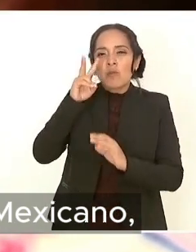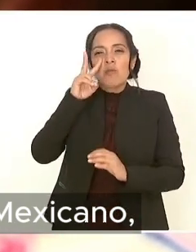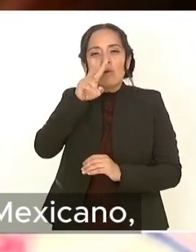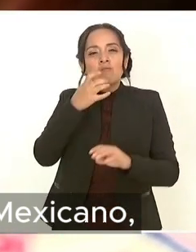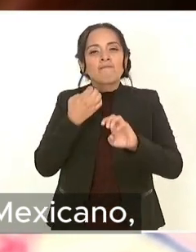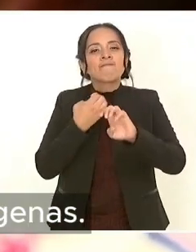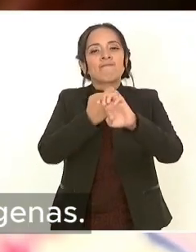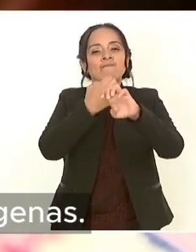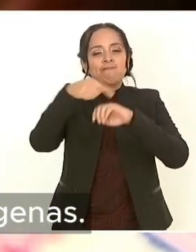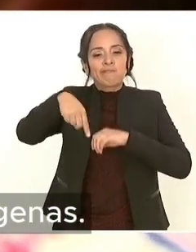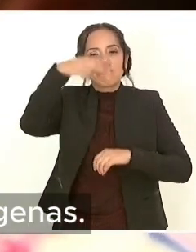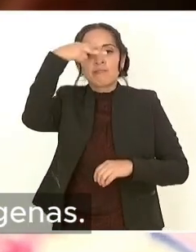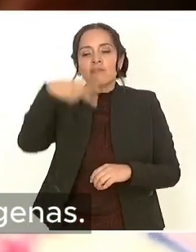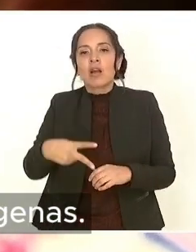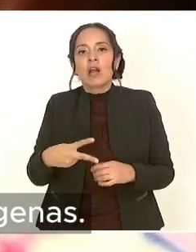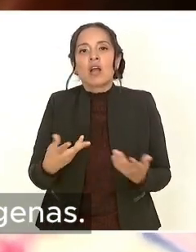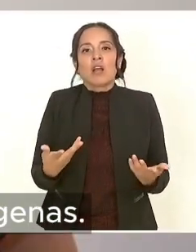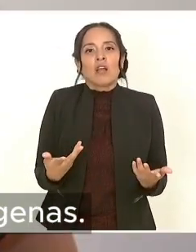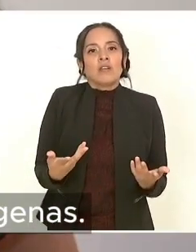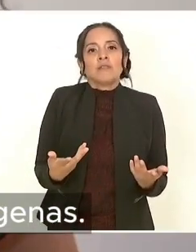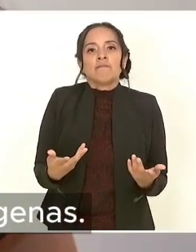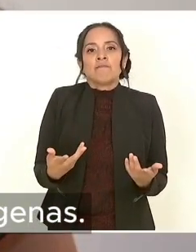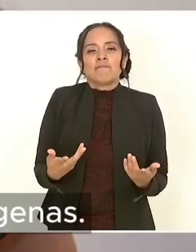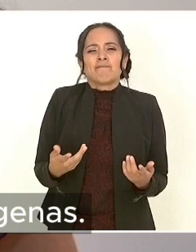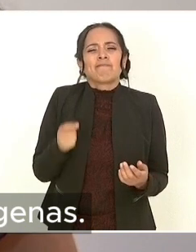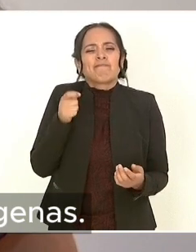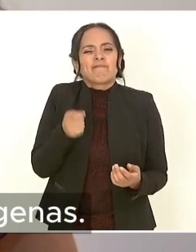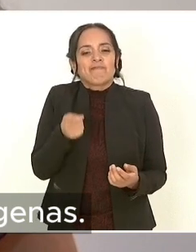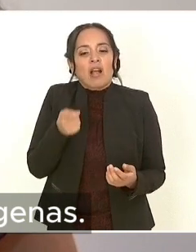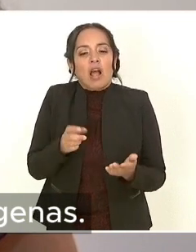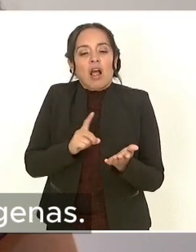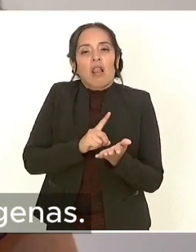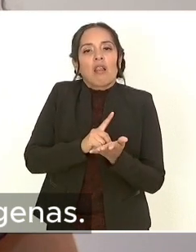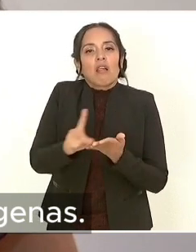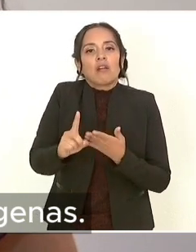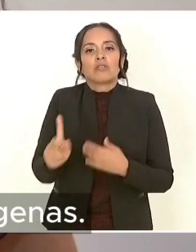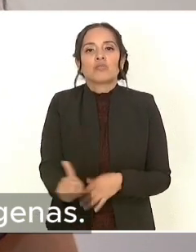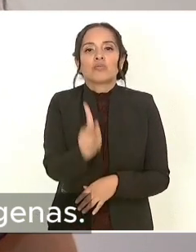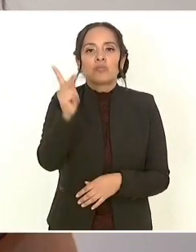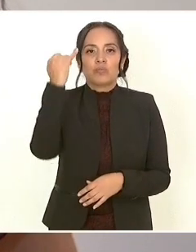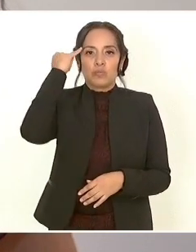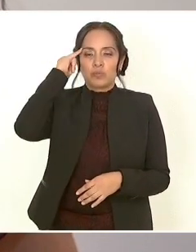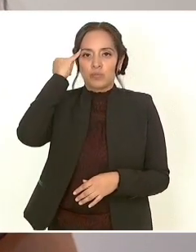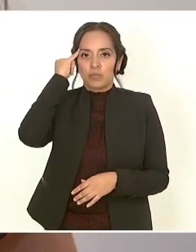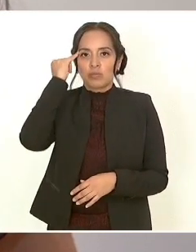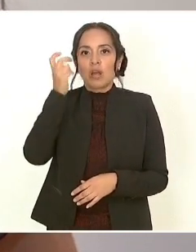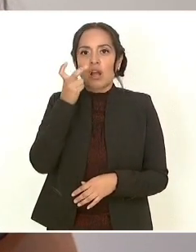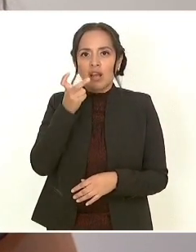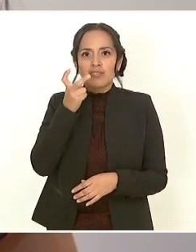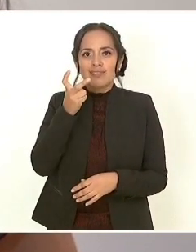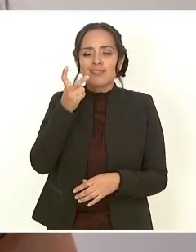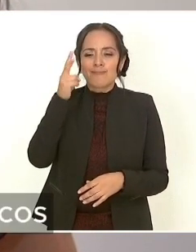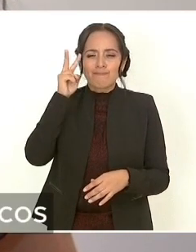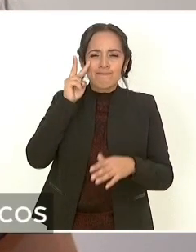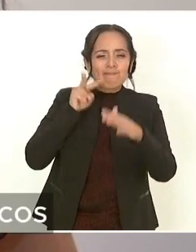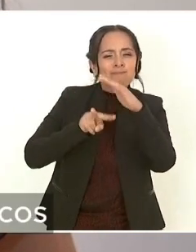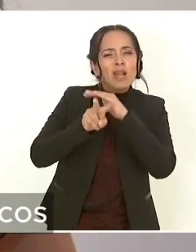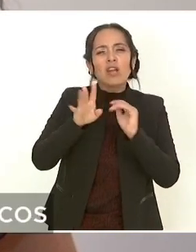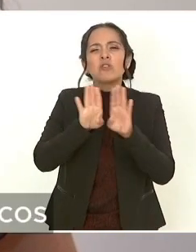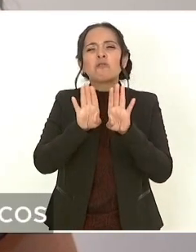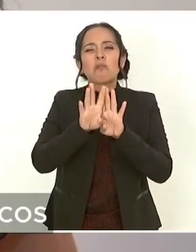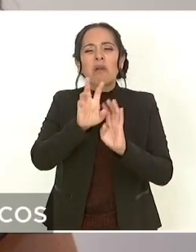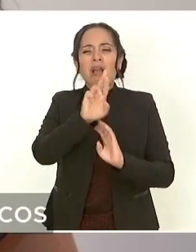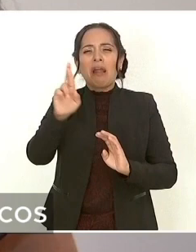Estado mexicano en torno a los derechos de los pueblos indígenas. Una visión que va más allá del